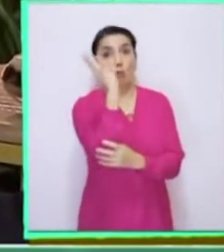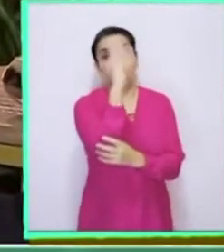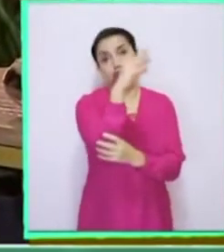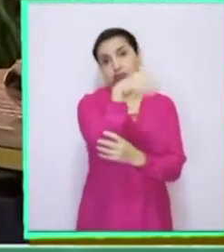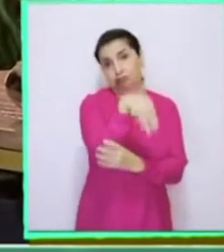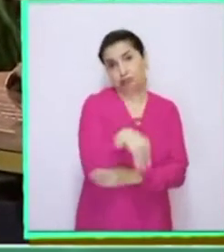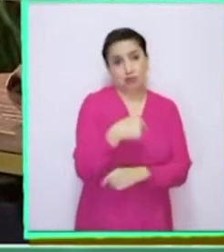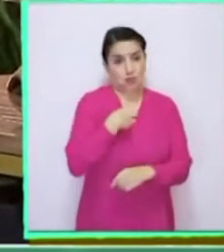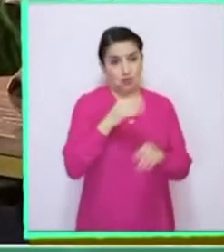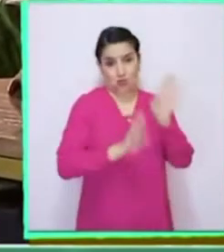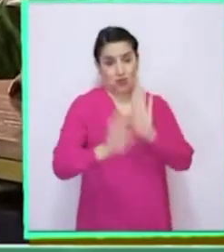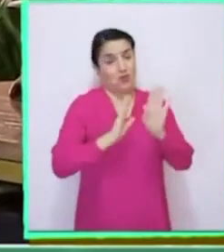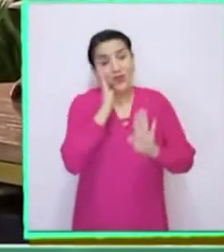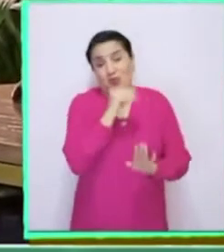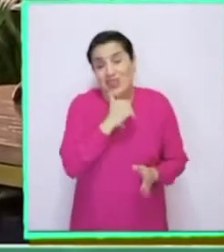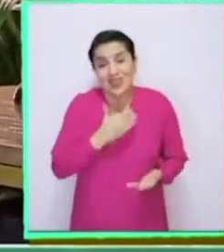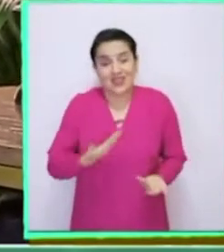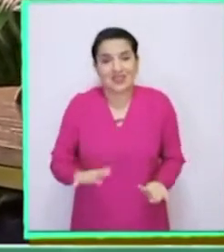si no la cuido bien.